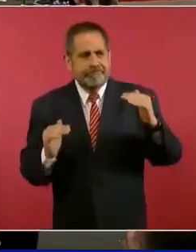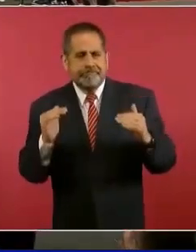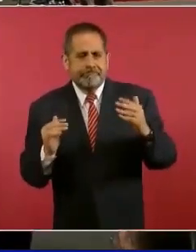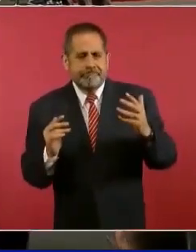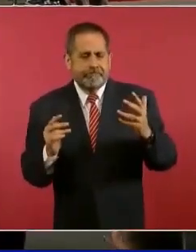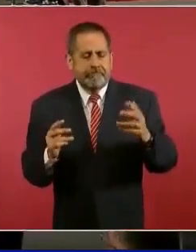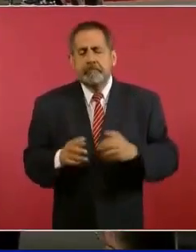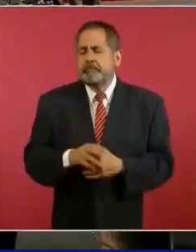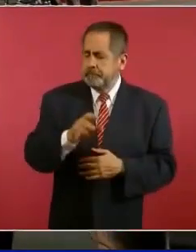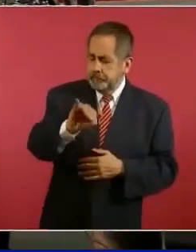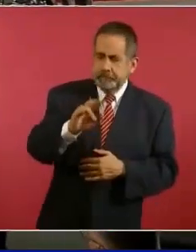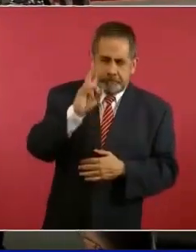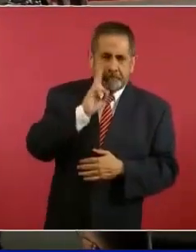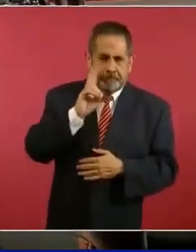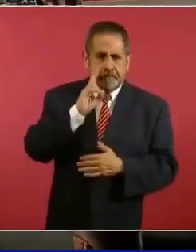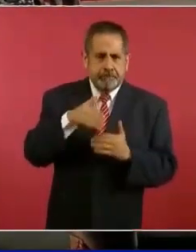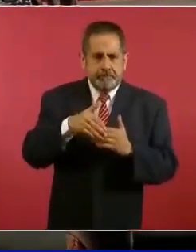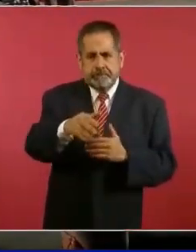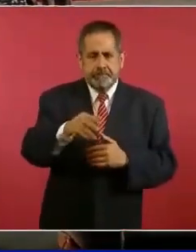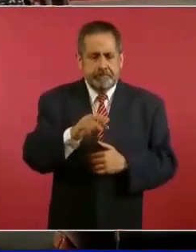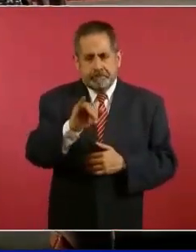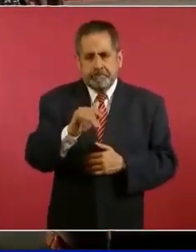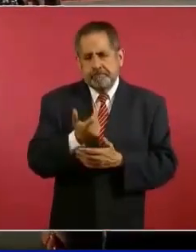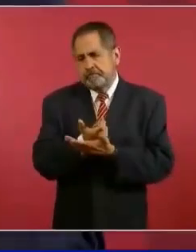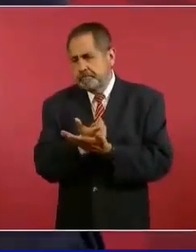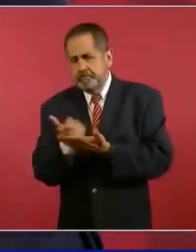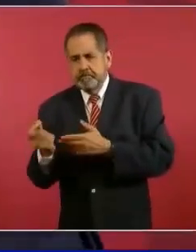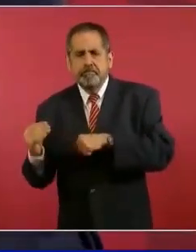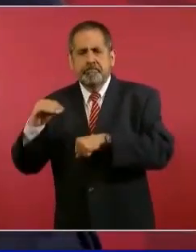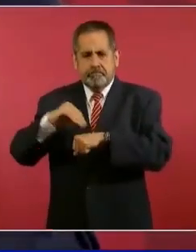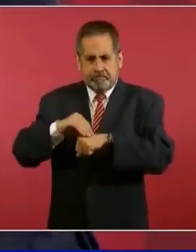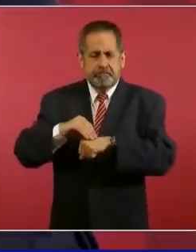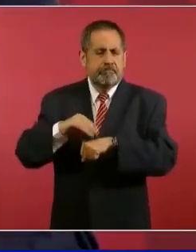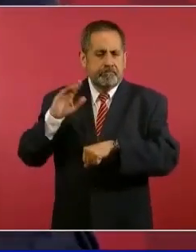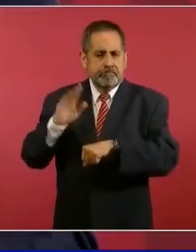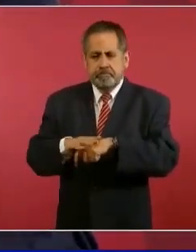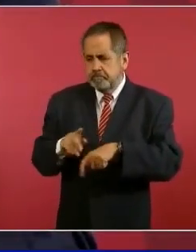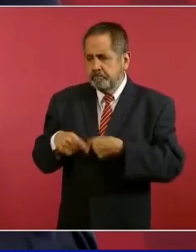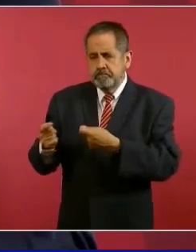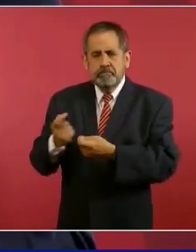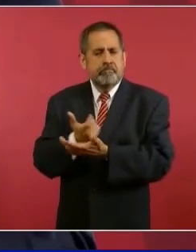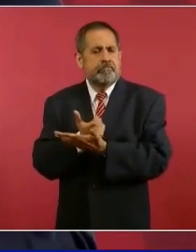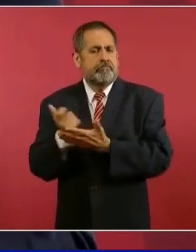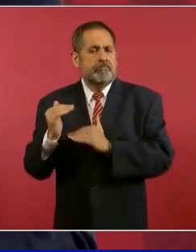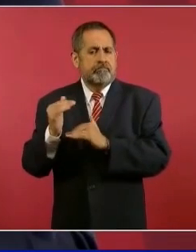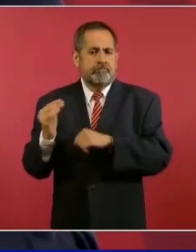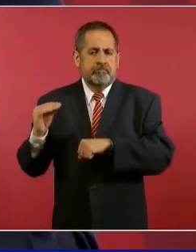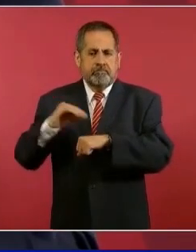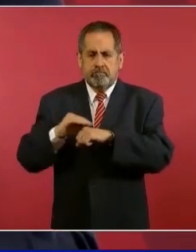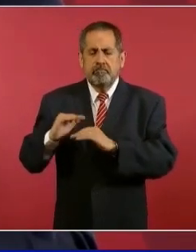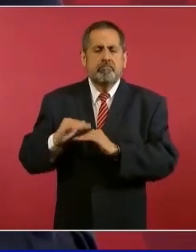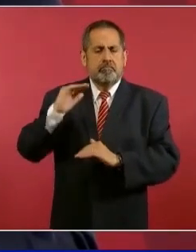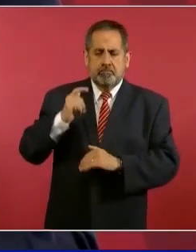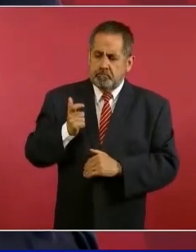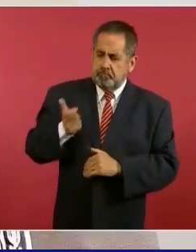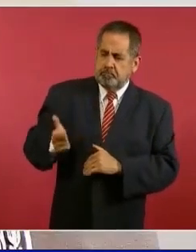ver en su momento, sí va a haber un aumento al salario mínimo considerable.